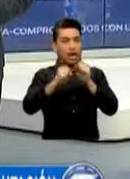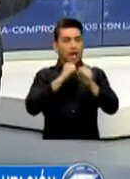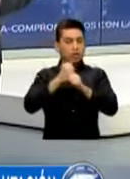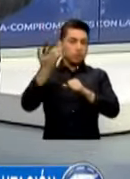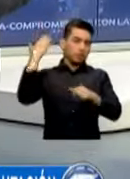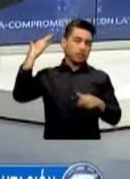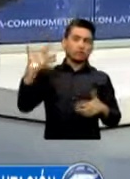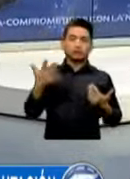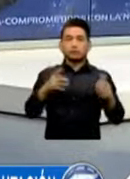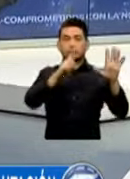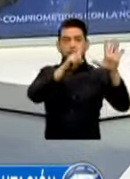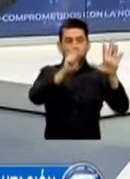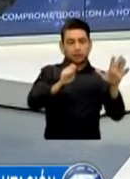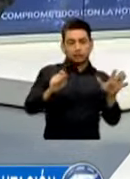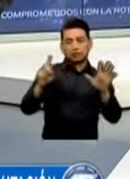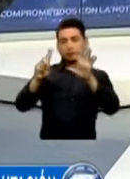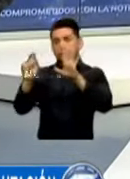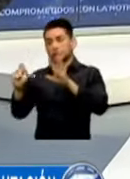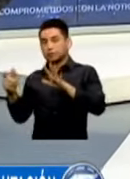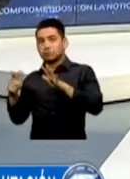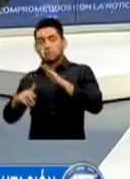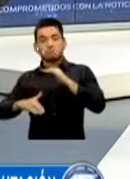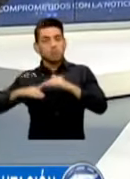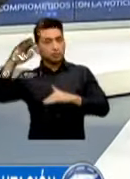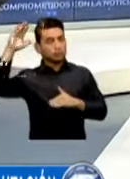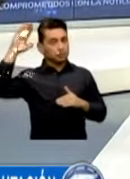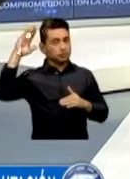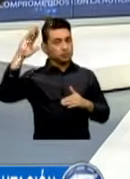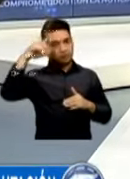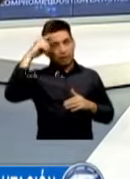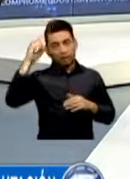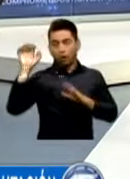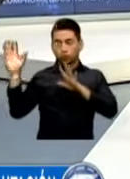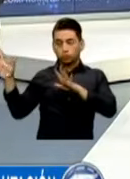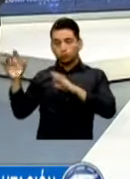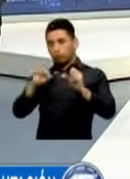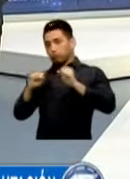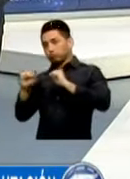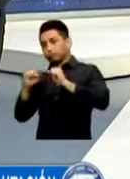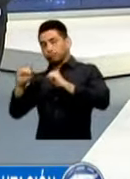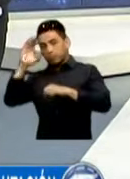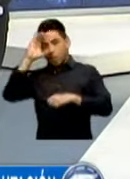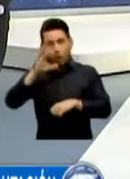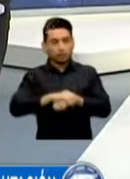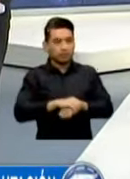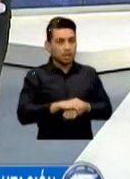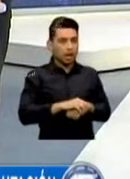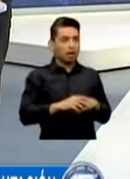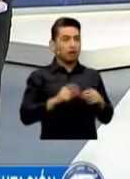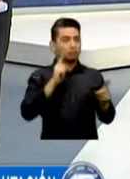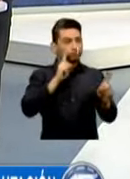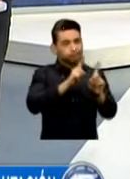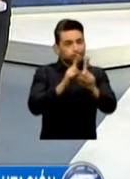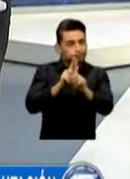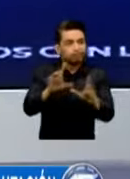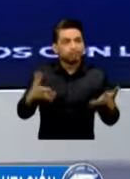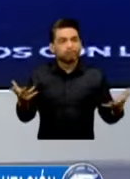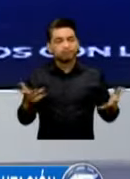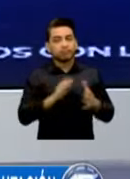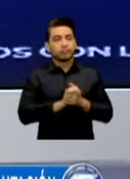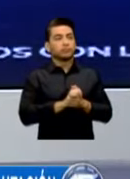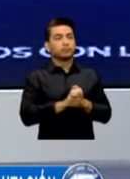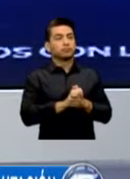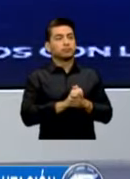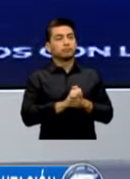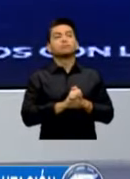Seis Meses Se Ha Incrementado El Trabajo De La Policía La Persecución Delincuencial Seguramente